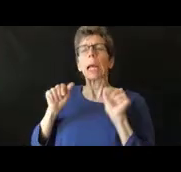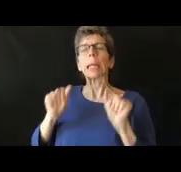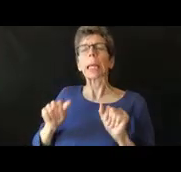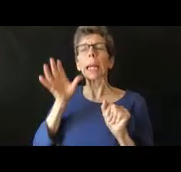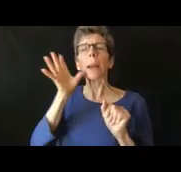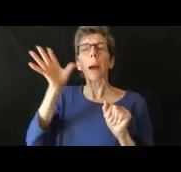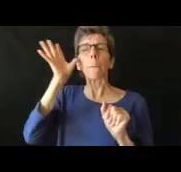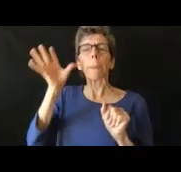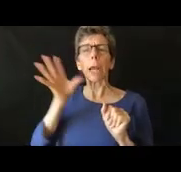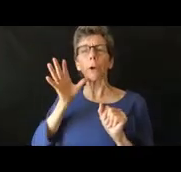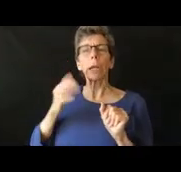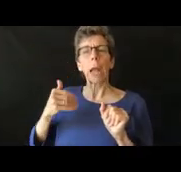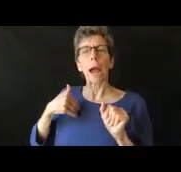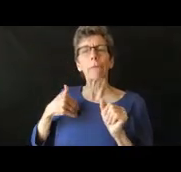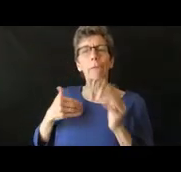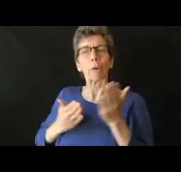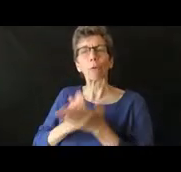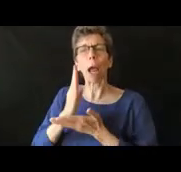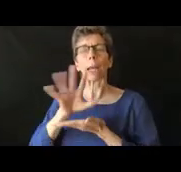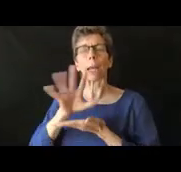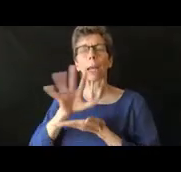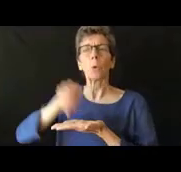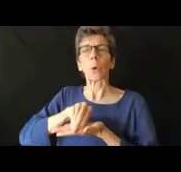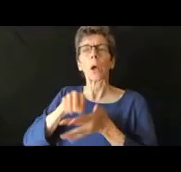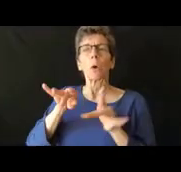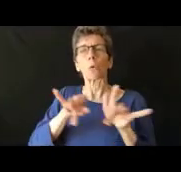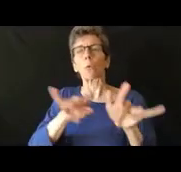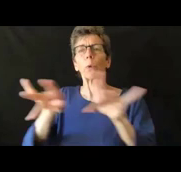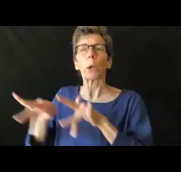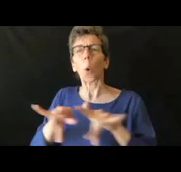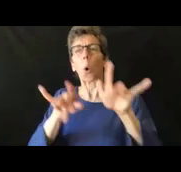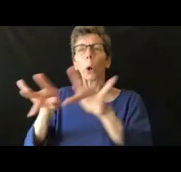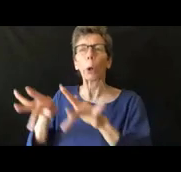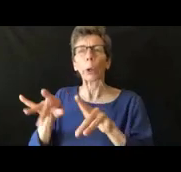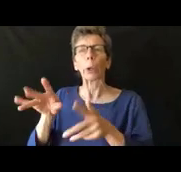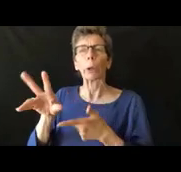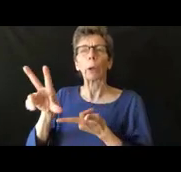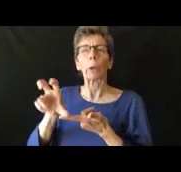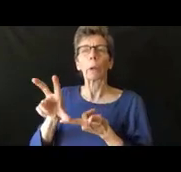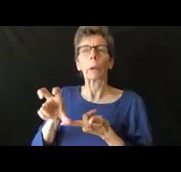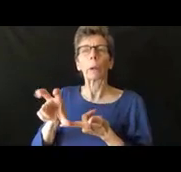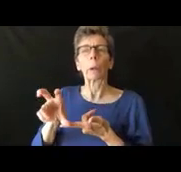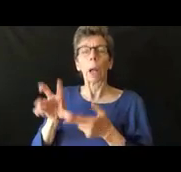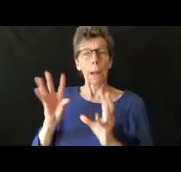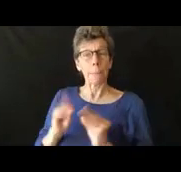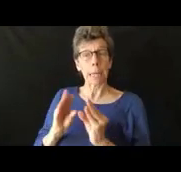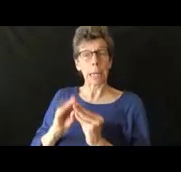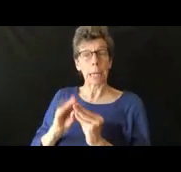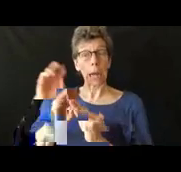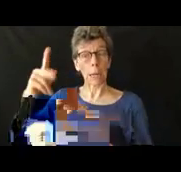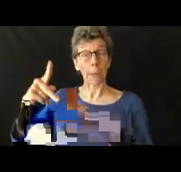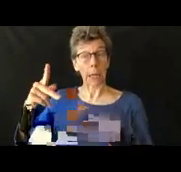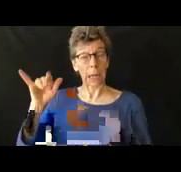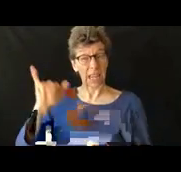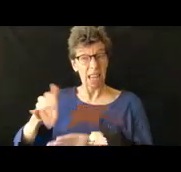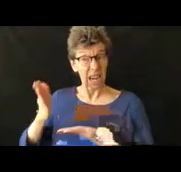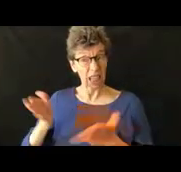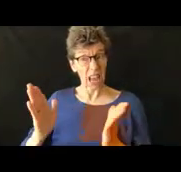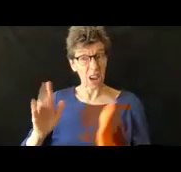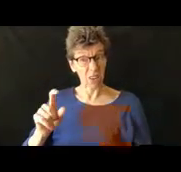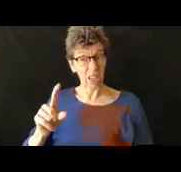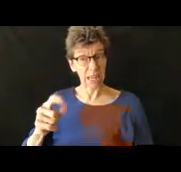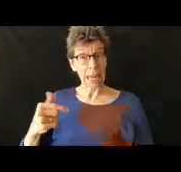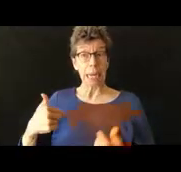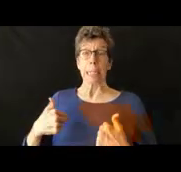una reunión de IEP si está en Zoom o video pueden hacerlo bueno yo no soy la